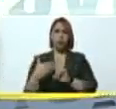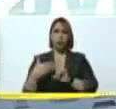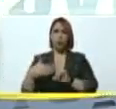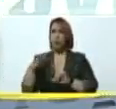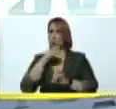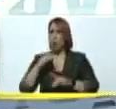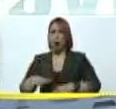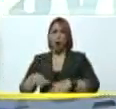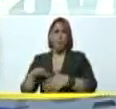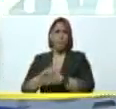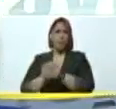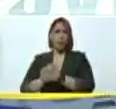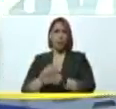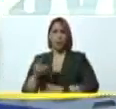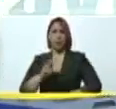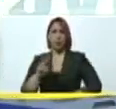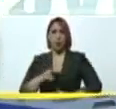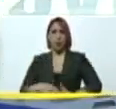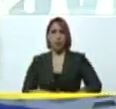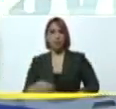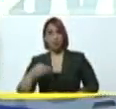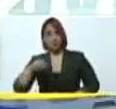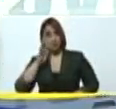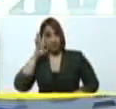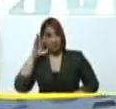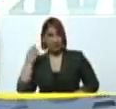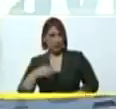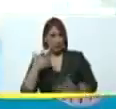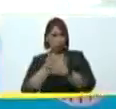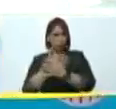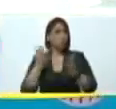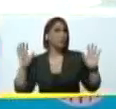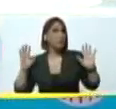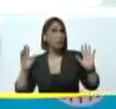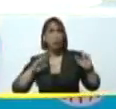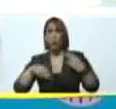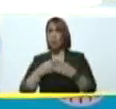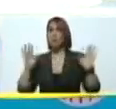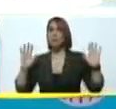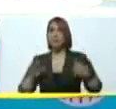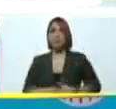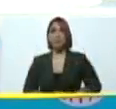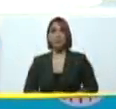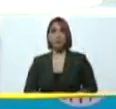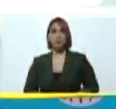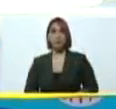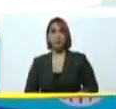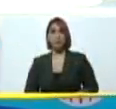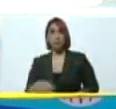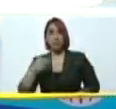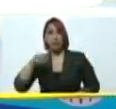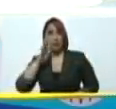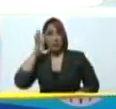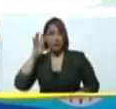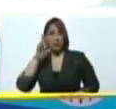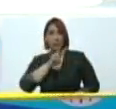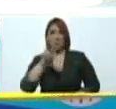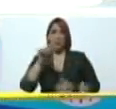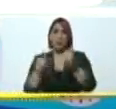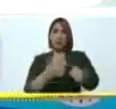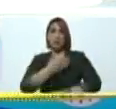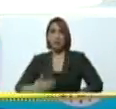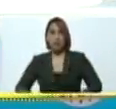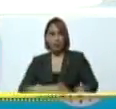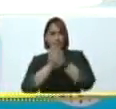y es así Mervi Maldonado ¿tú tienes duda? jamás Mervi Maldonado vicepresidenta